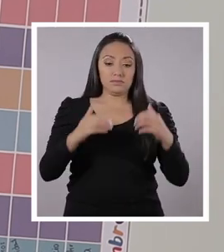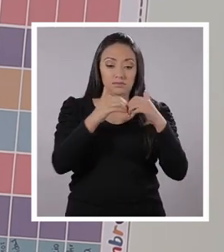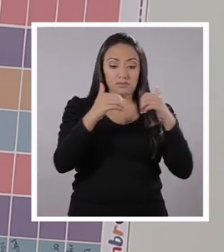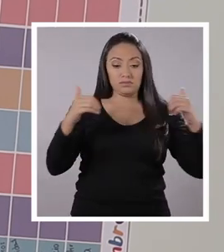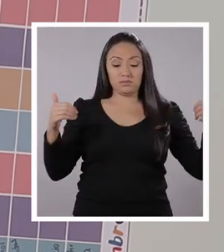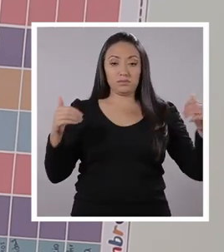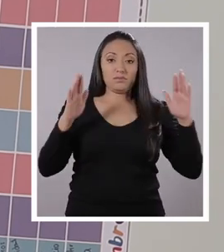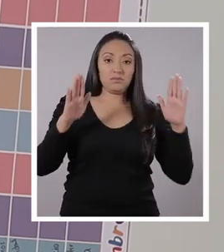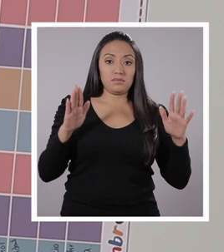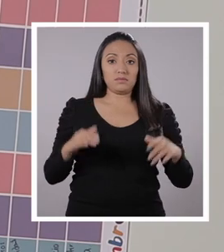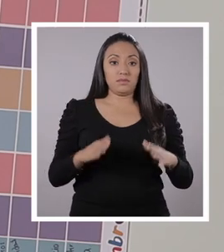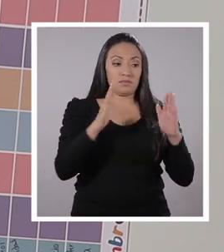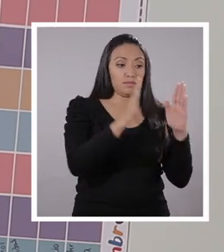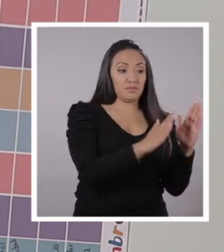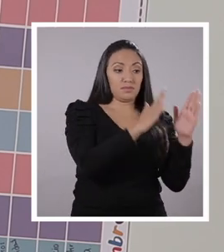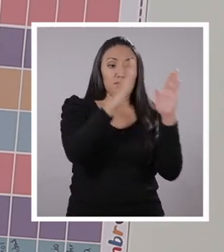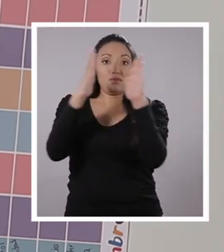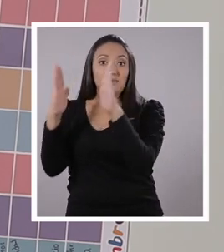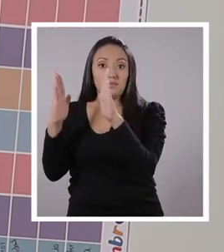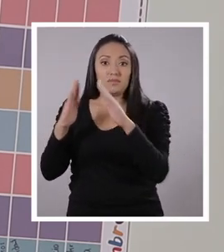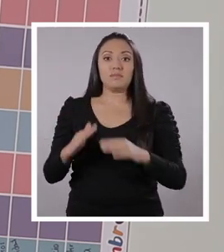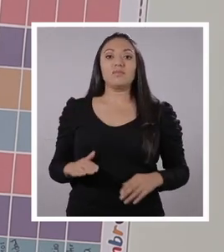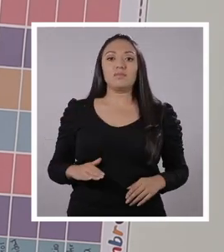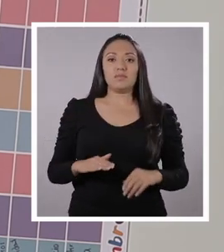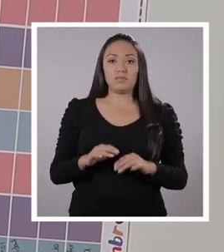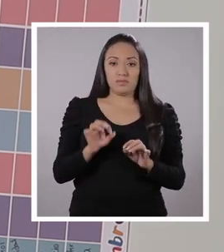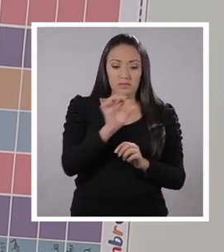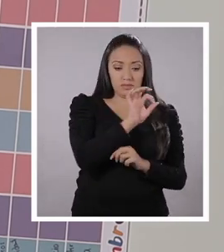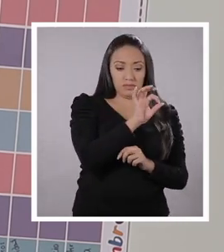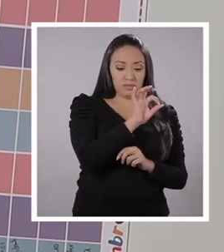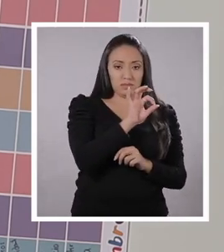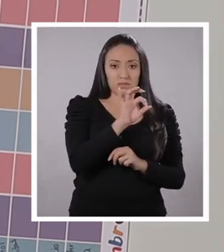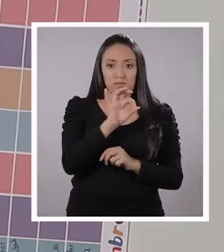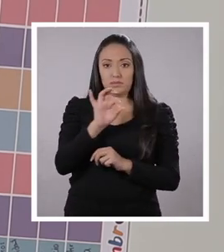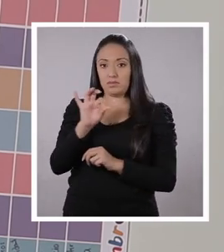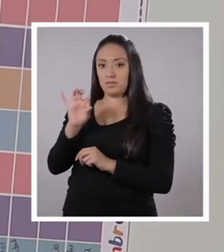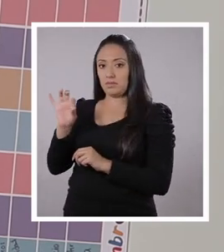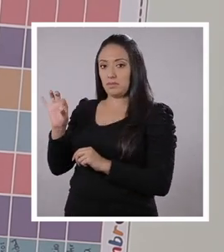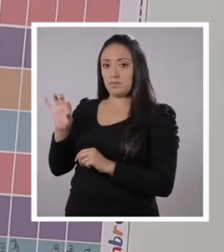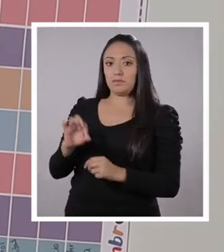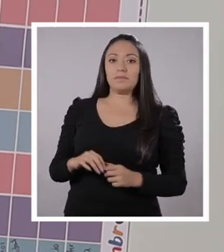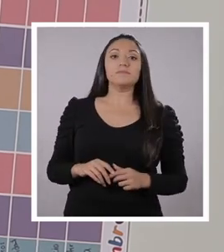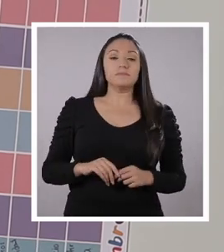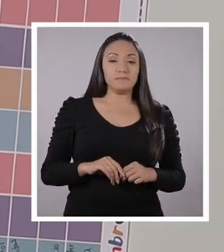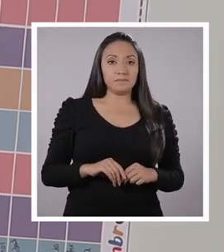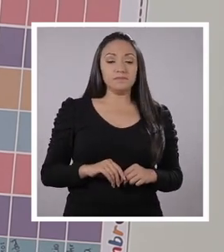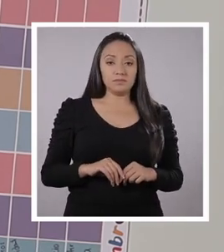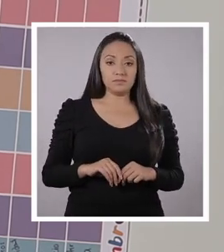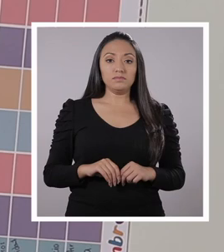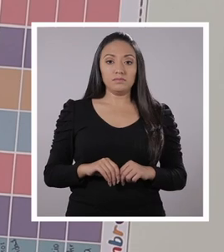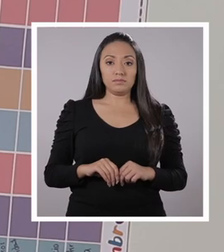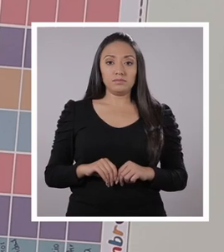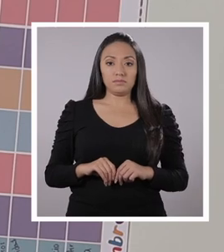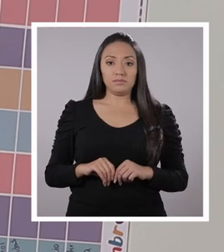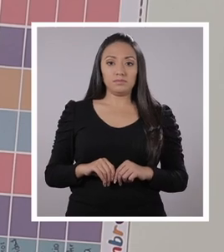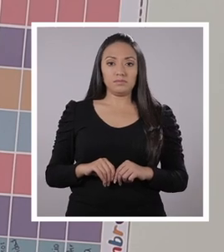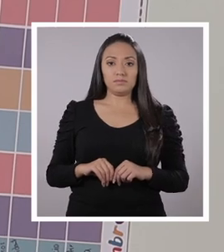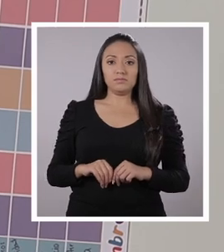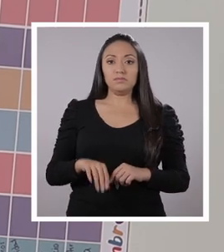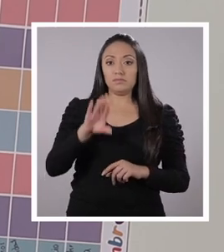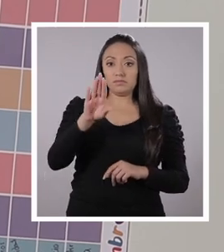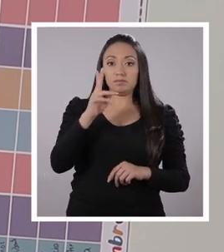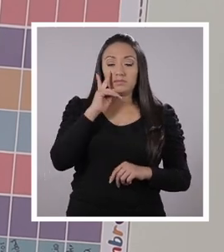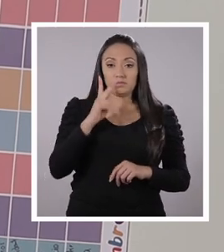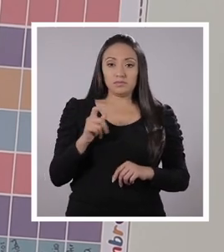que marcar mucho el distanciamiento. O sea, que tiene que ser al otro extremo. Entonces, vamos a marcar aquí el distanciamiento. Esta es la distancia que